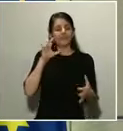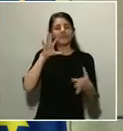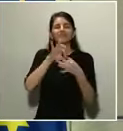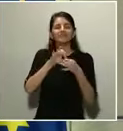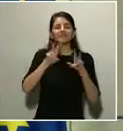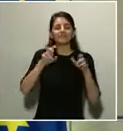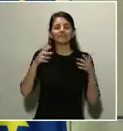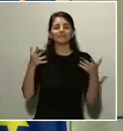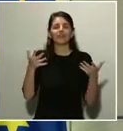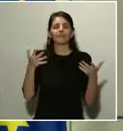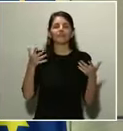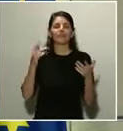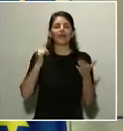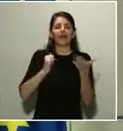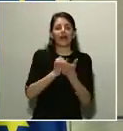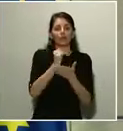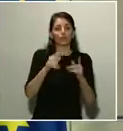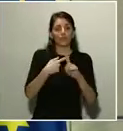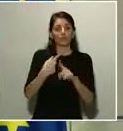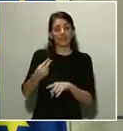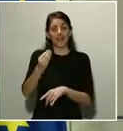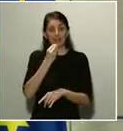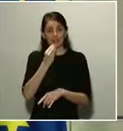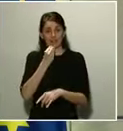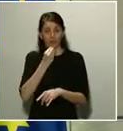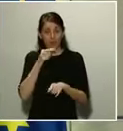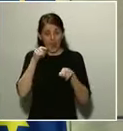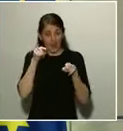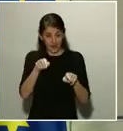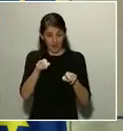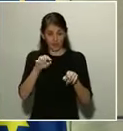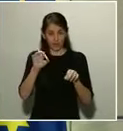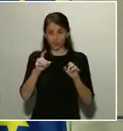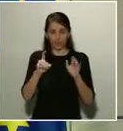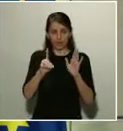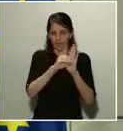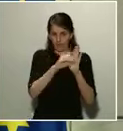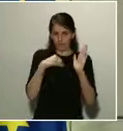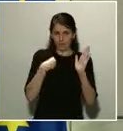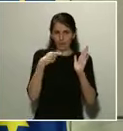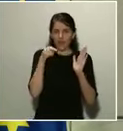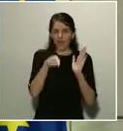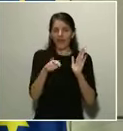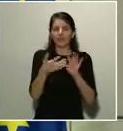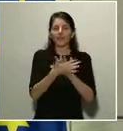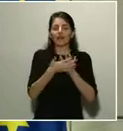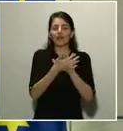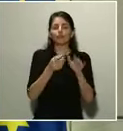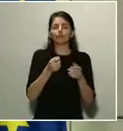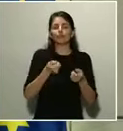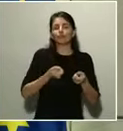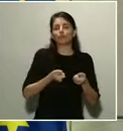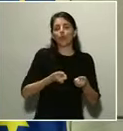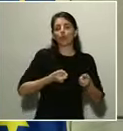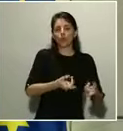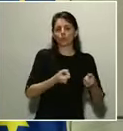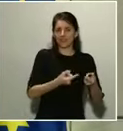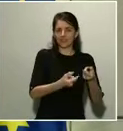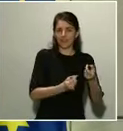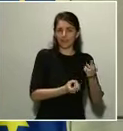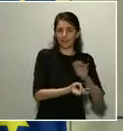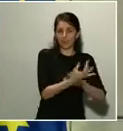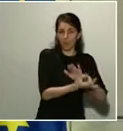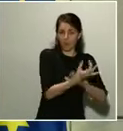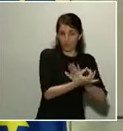agricultura y la alimentación, donde fijábamos justamente todo el tema de los costes de producción y de que estos